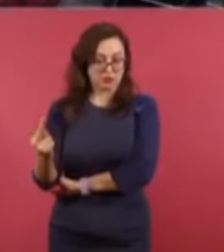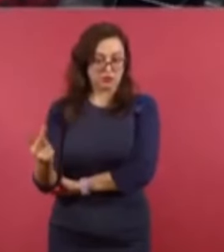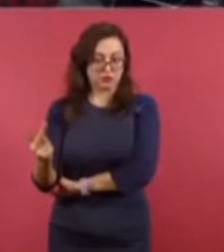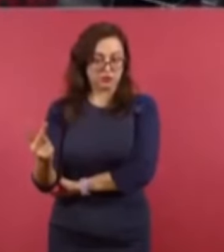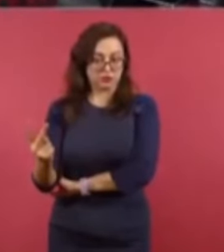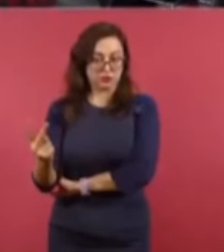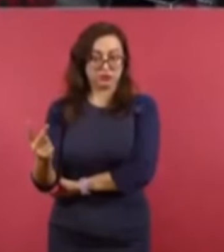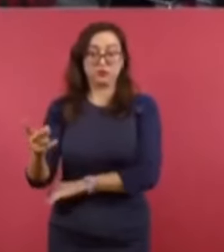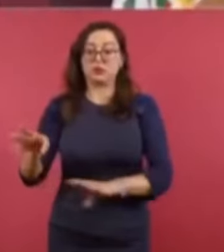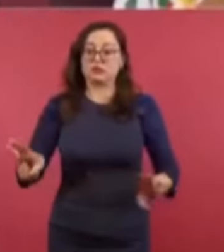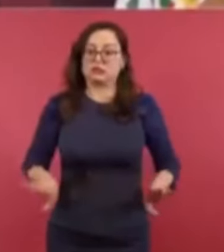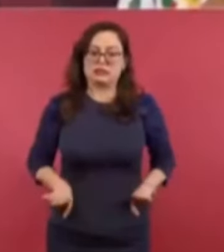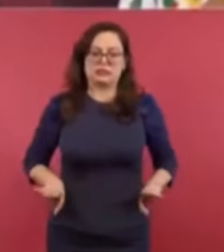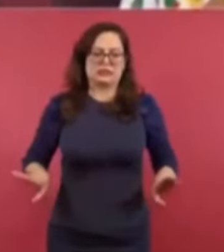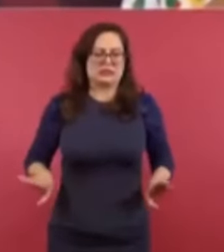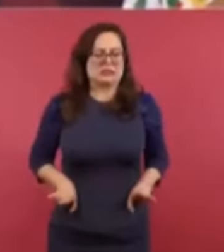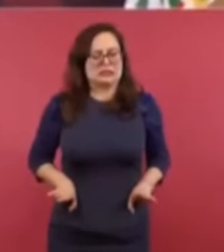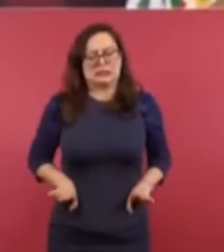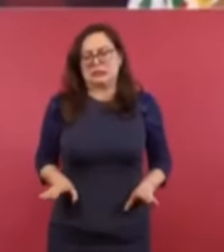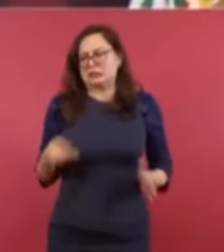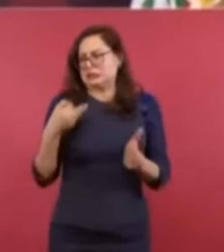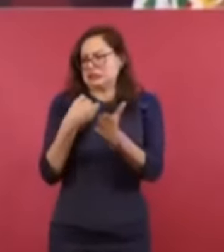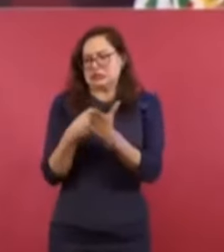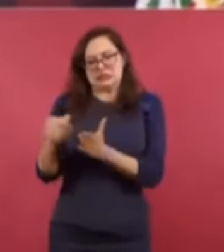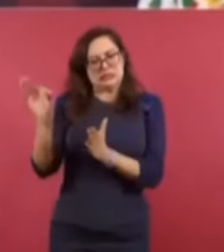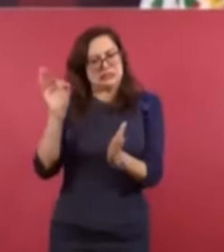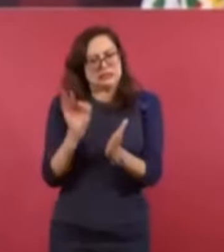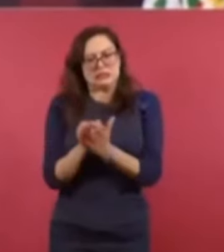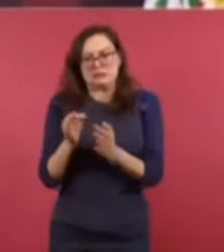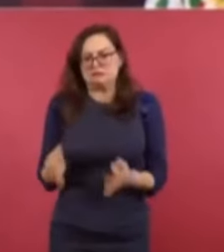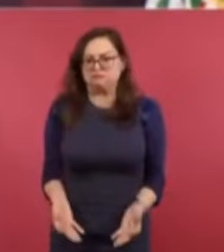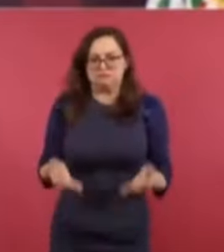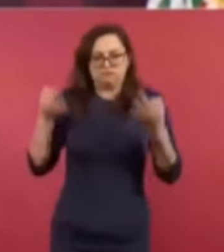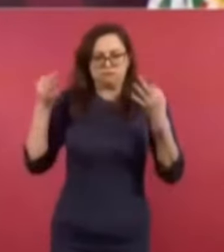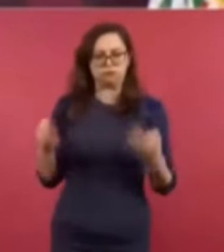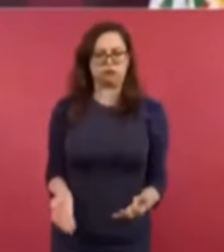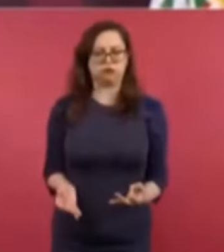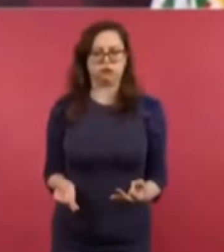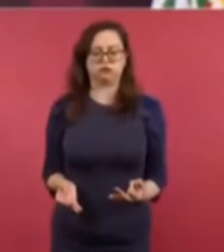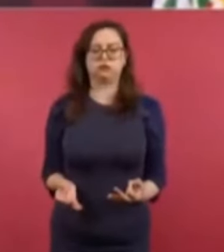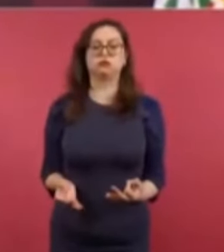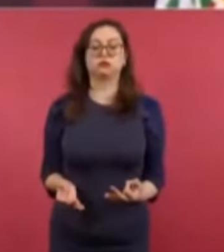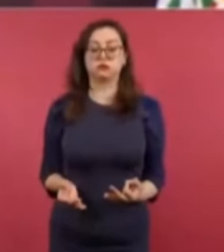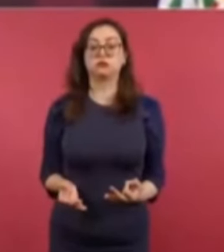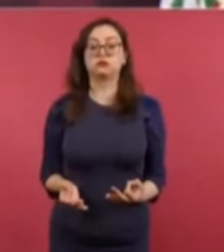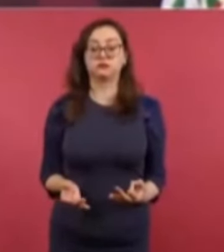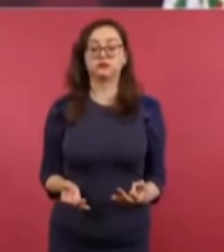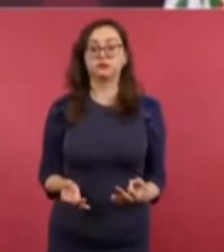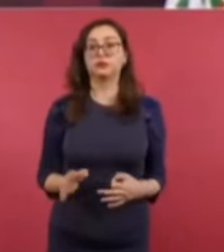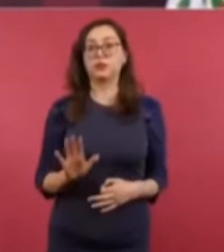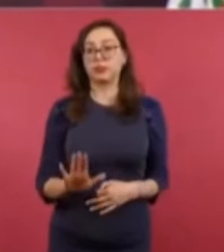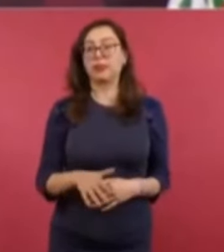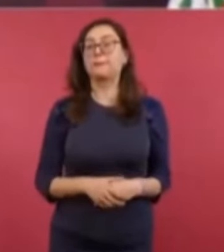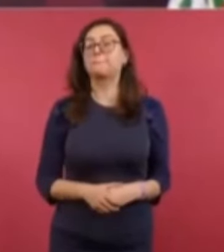actuó de manera ejemplar. En la historia reciente hay dos